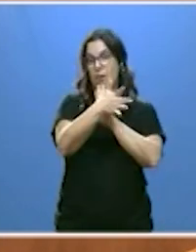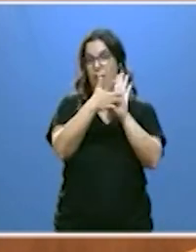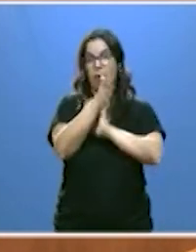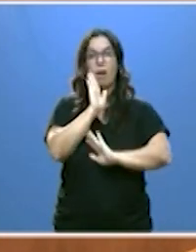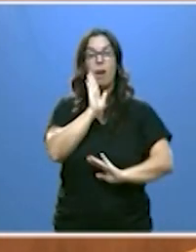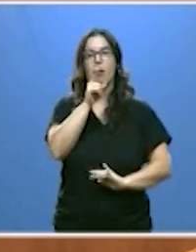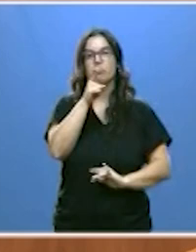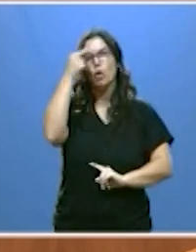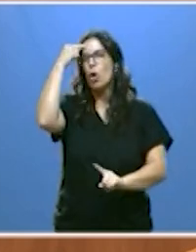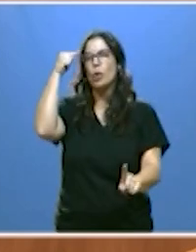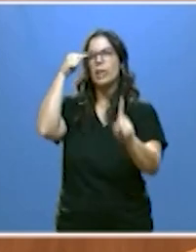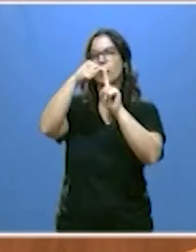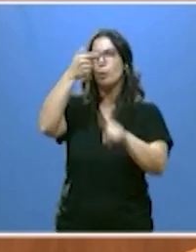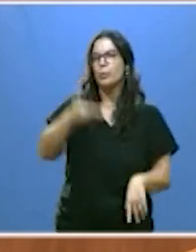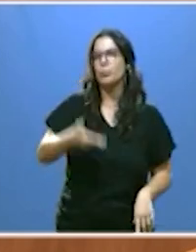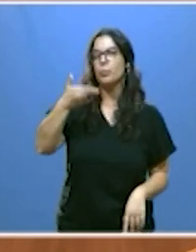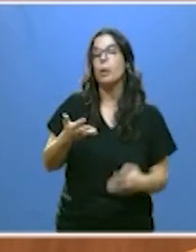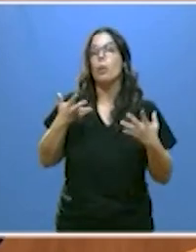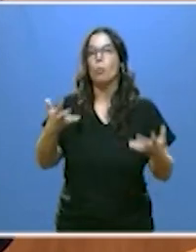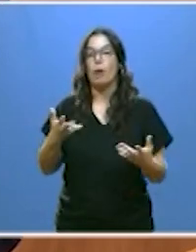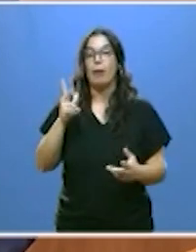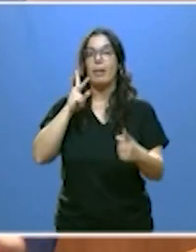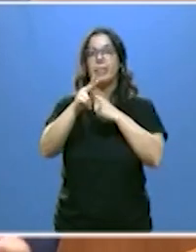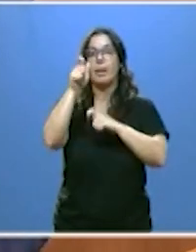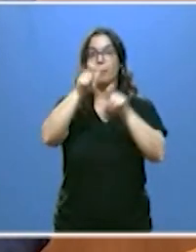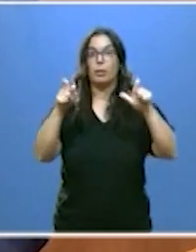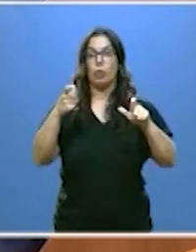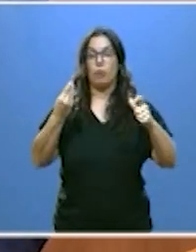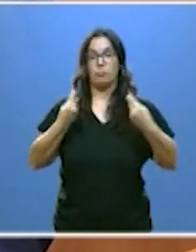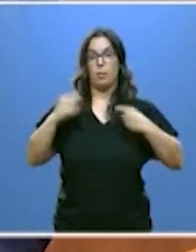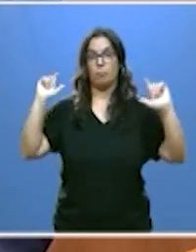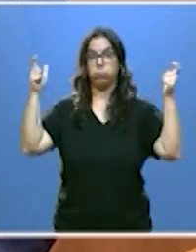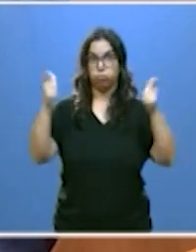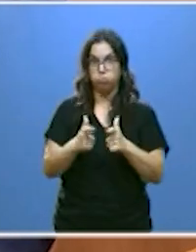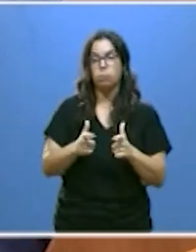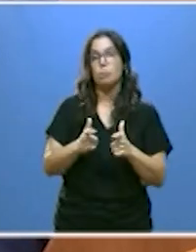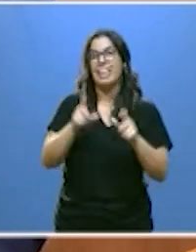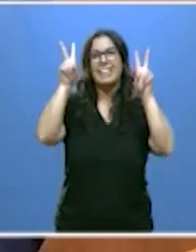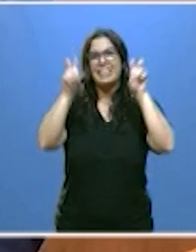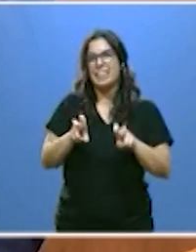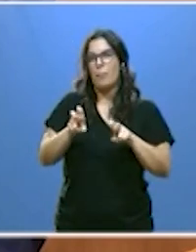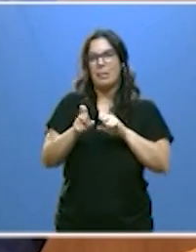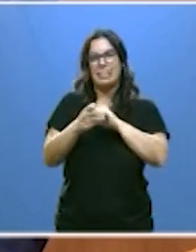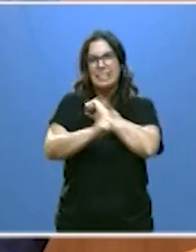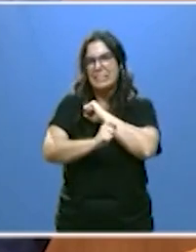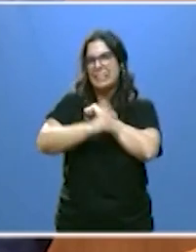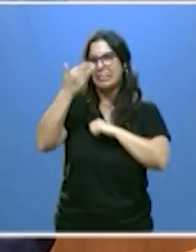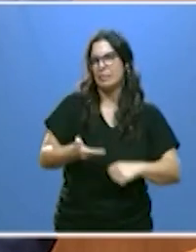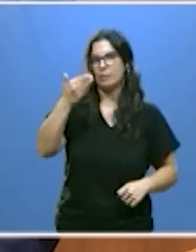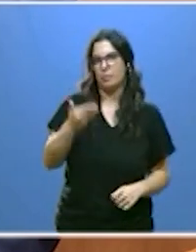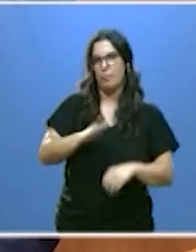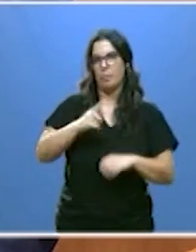una orientación fundamental como es la lucha contra la despoblación en cuestiones que son estratégicas para nosotros